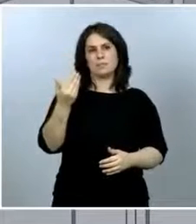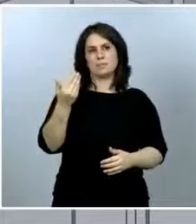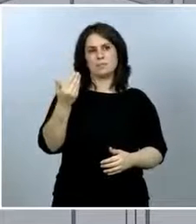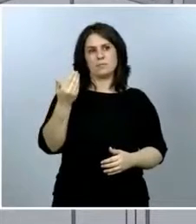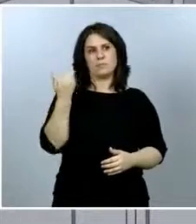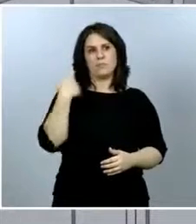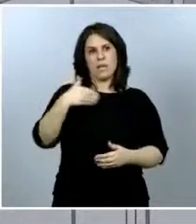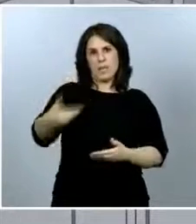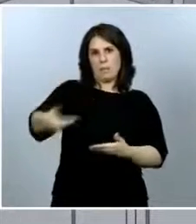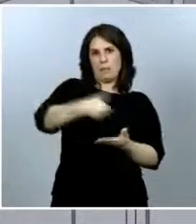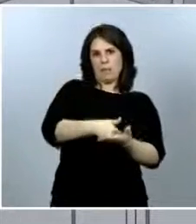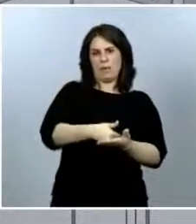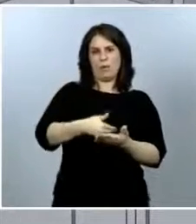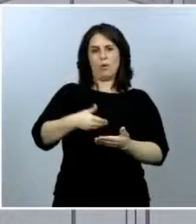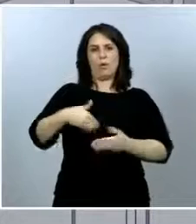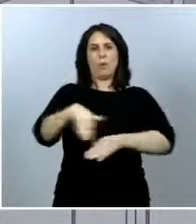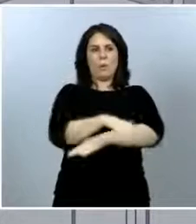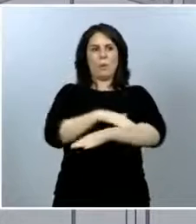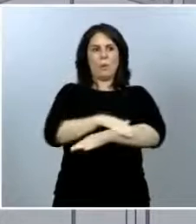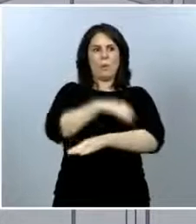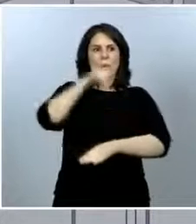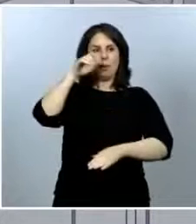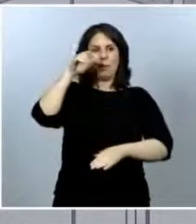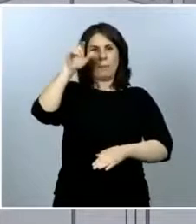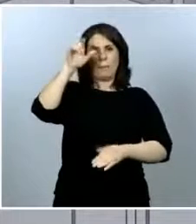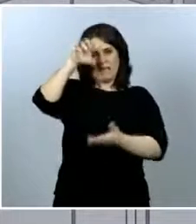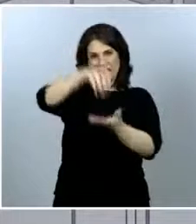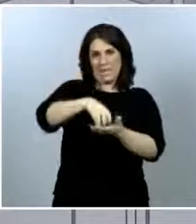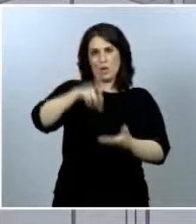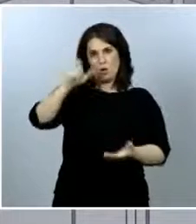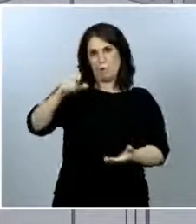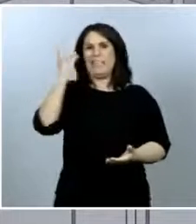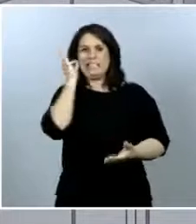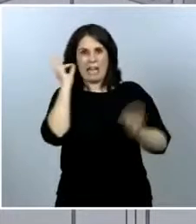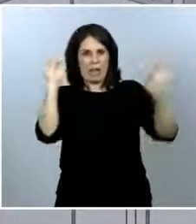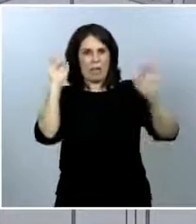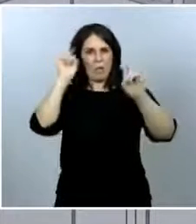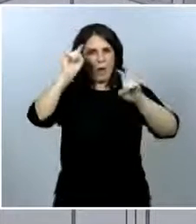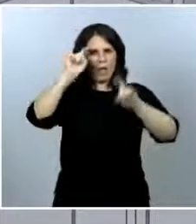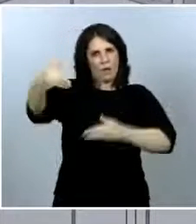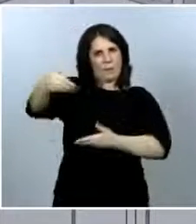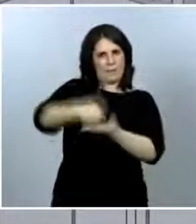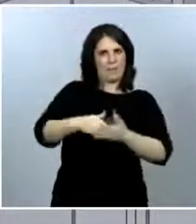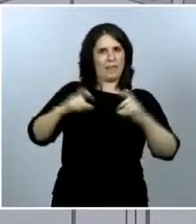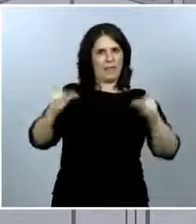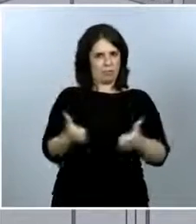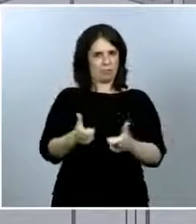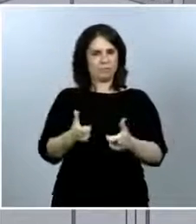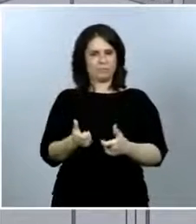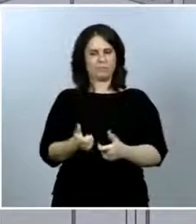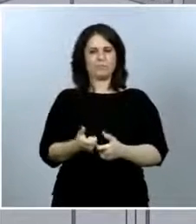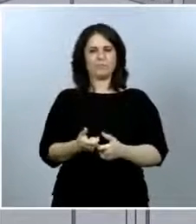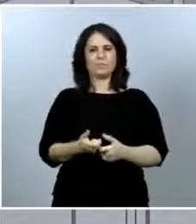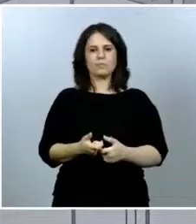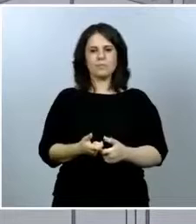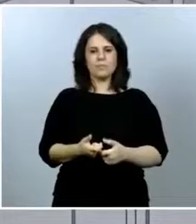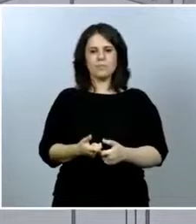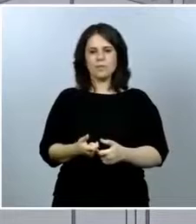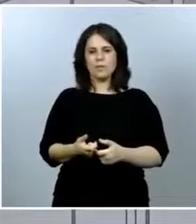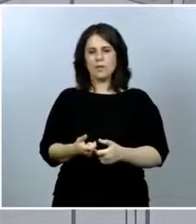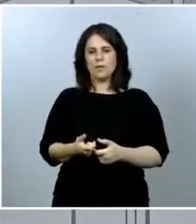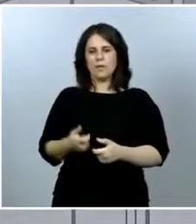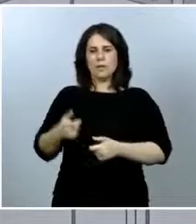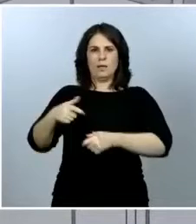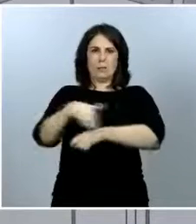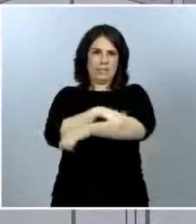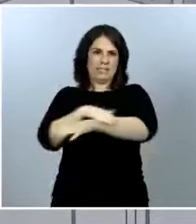de Educación, de la ministra, hemos tenido una reunión, un equipo del Ministerio de Sanidad, de la